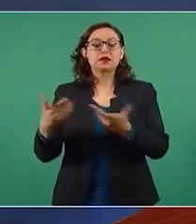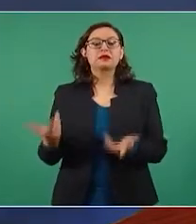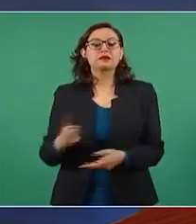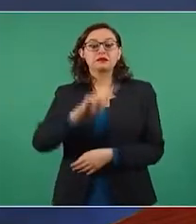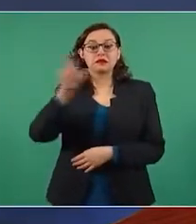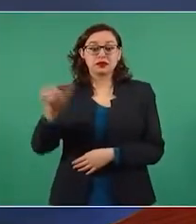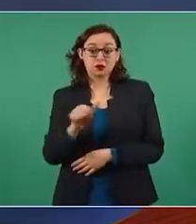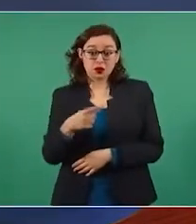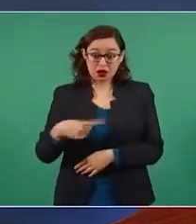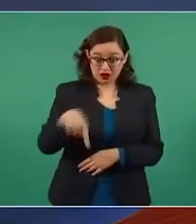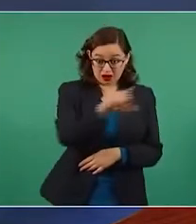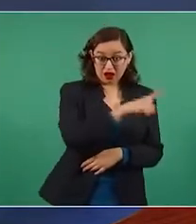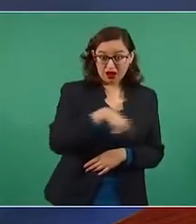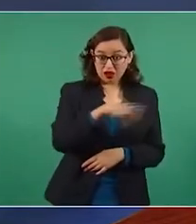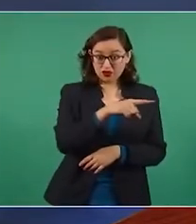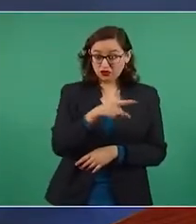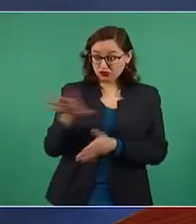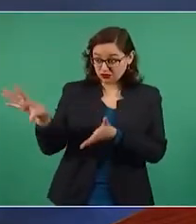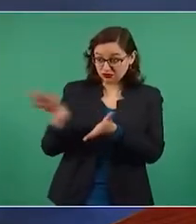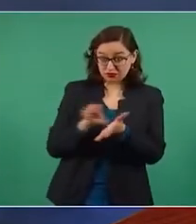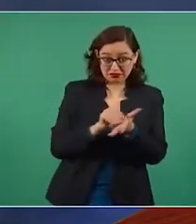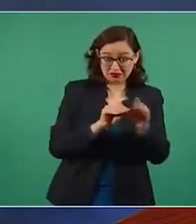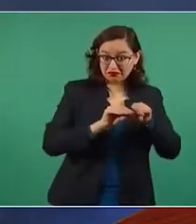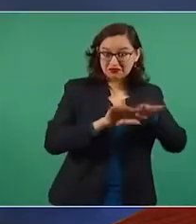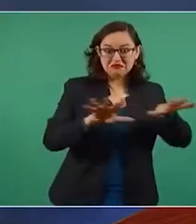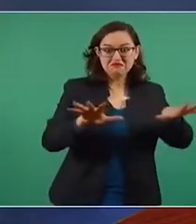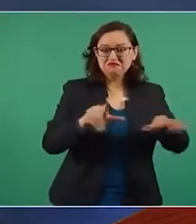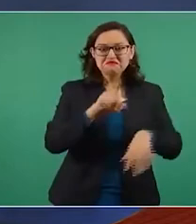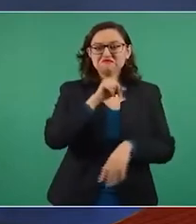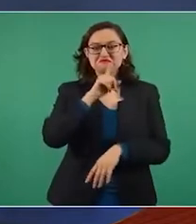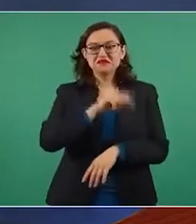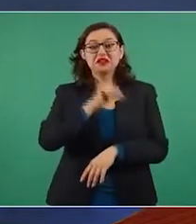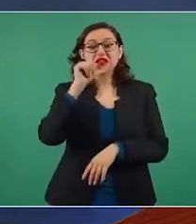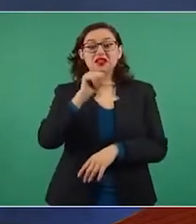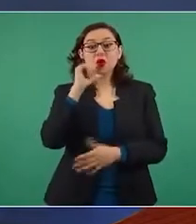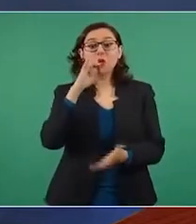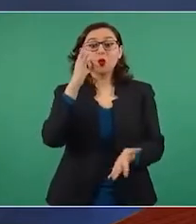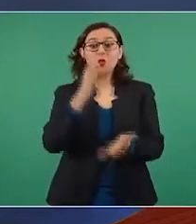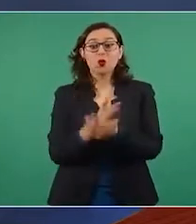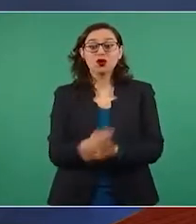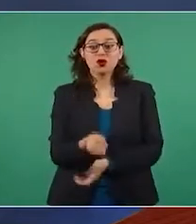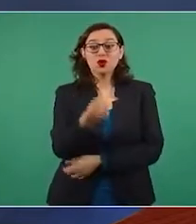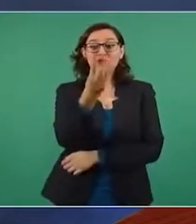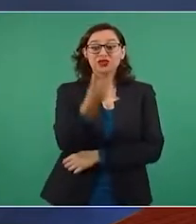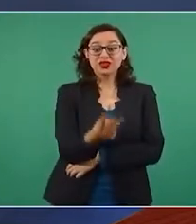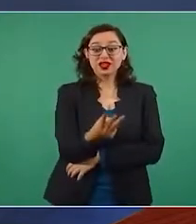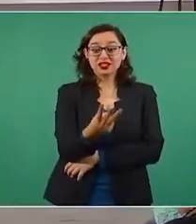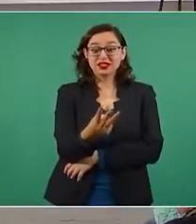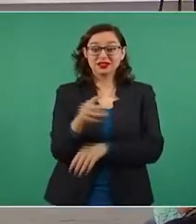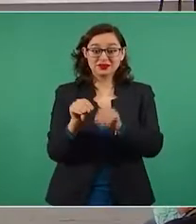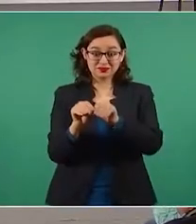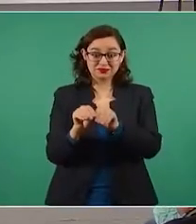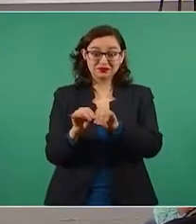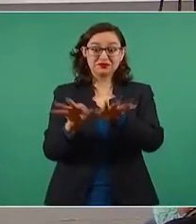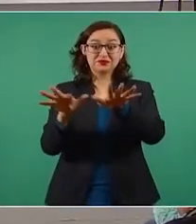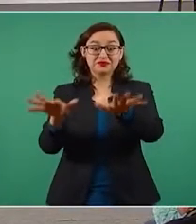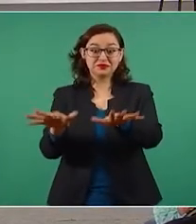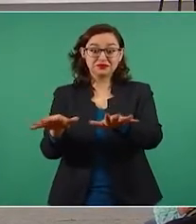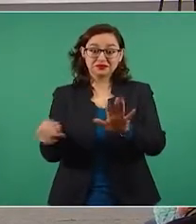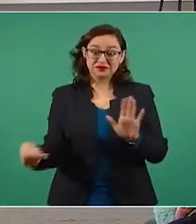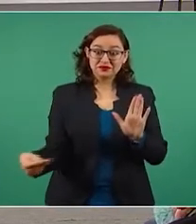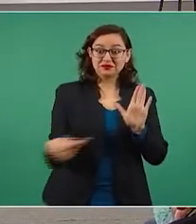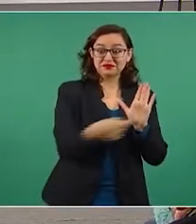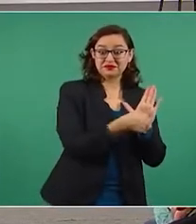comunicación retomaron la nota, solamente tres. Y la reproducción del contenido original de este periódico